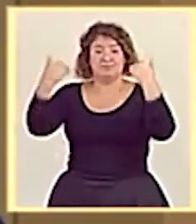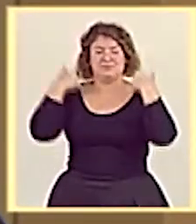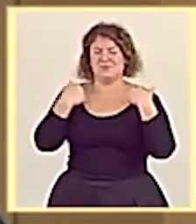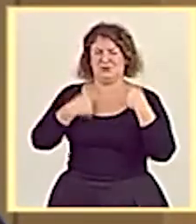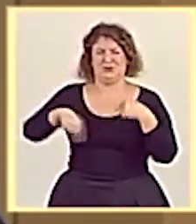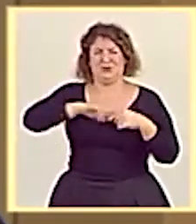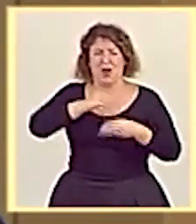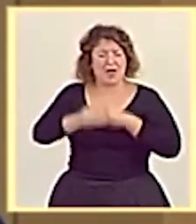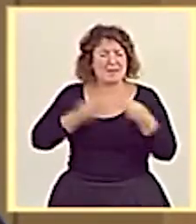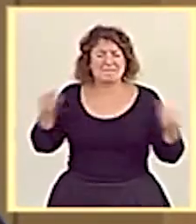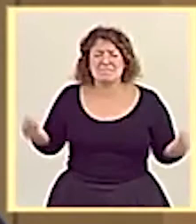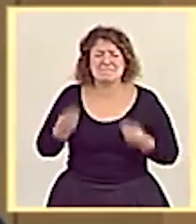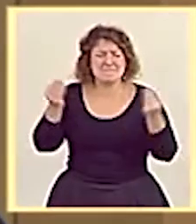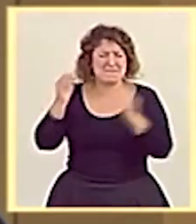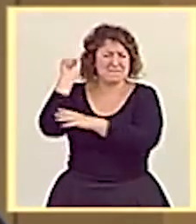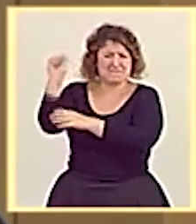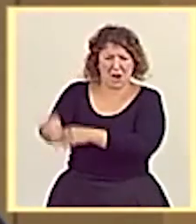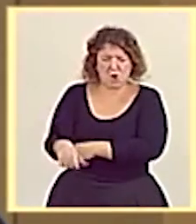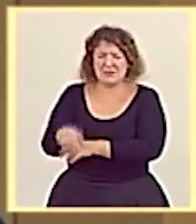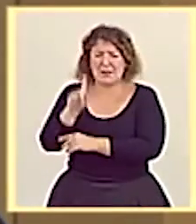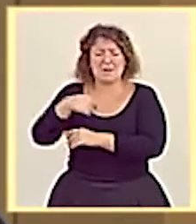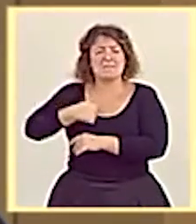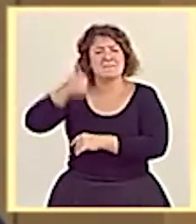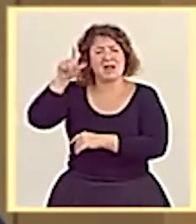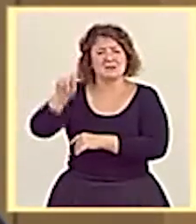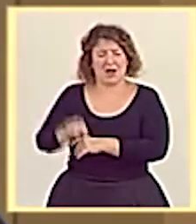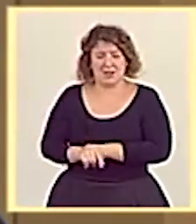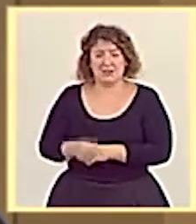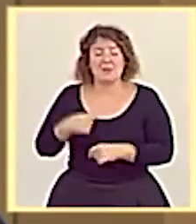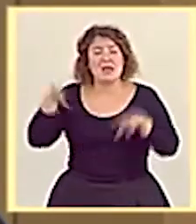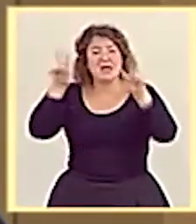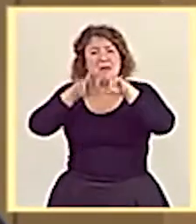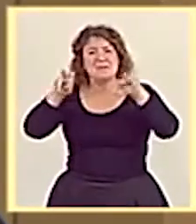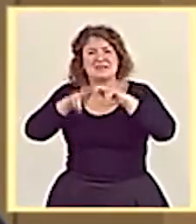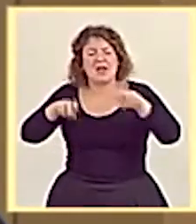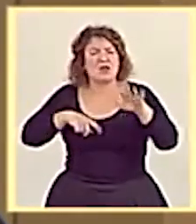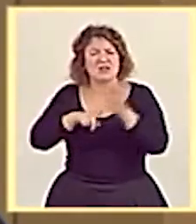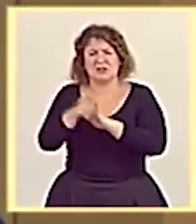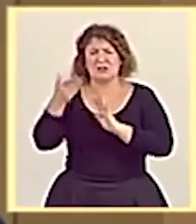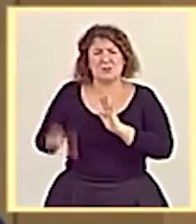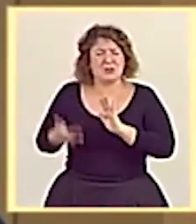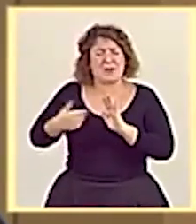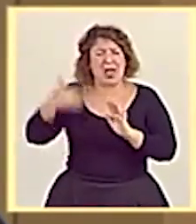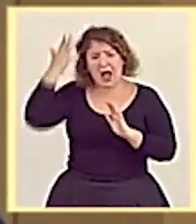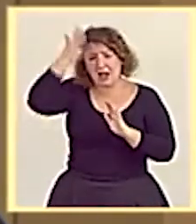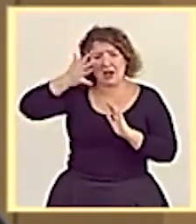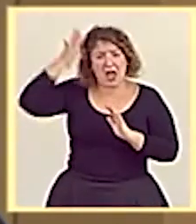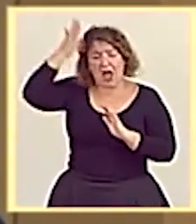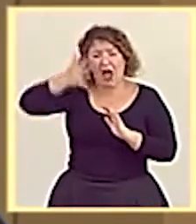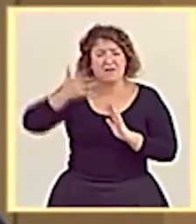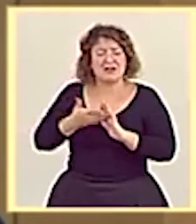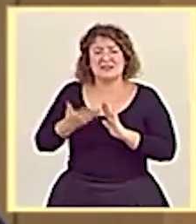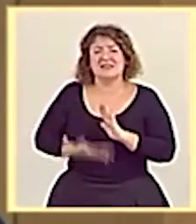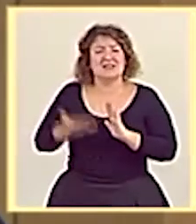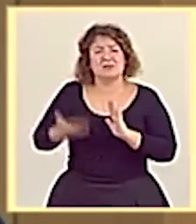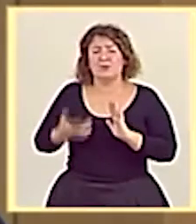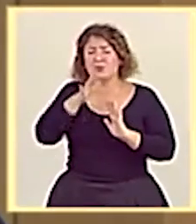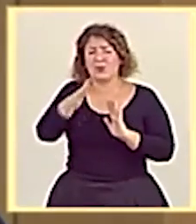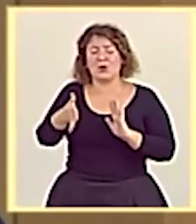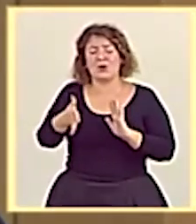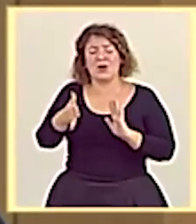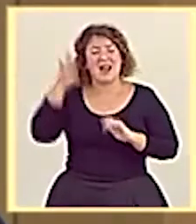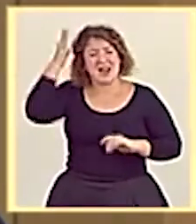La de investigación y desarrollo es una competencia de un enorme peso estratégico para Navarra porque es una de las patas sobre las que se